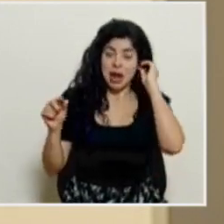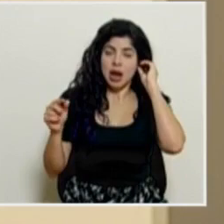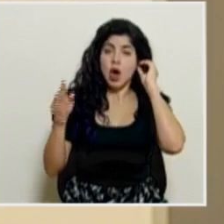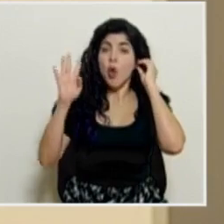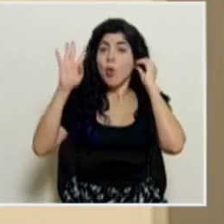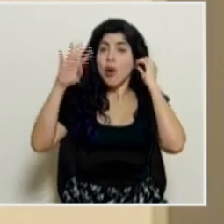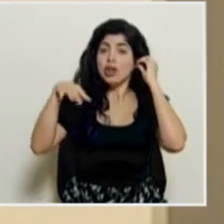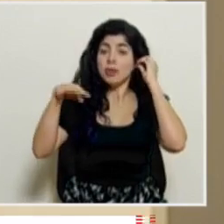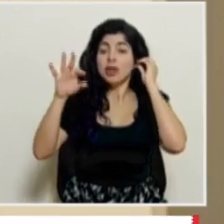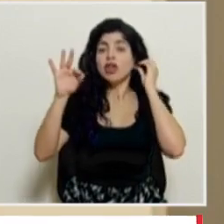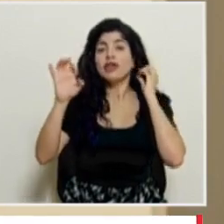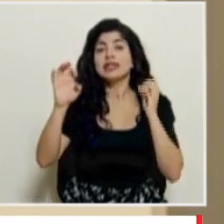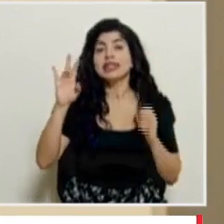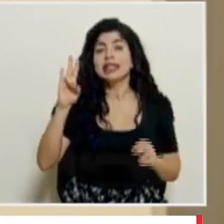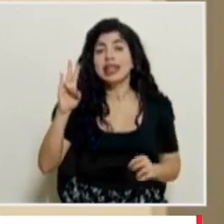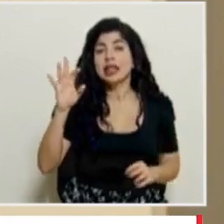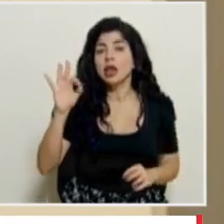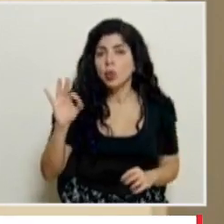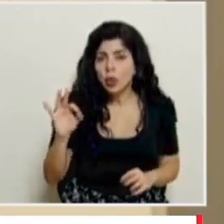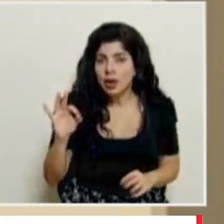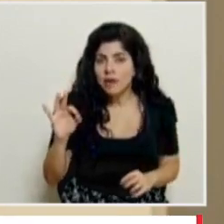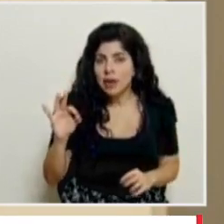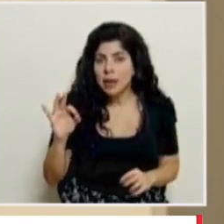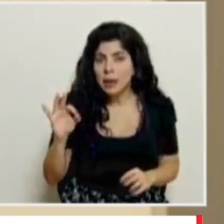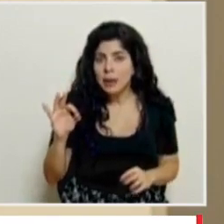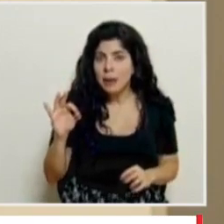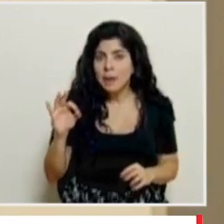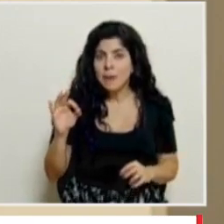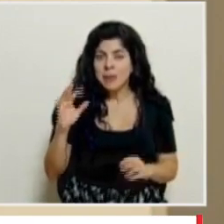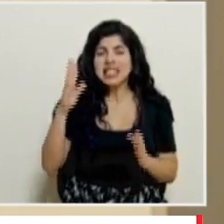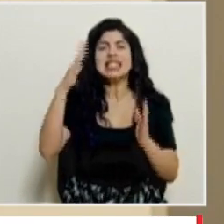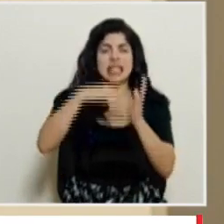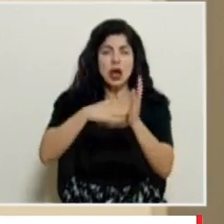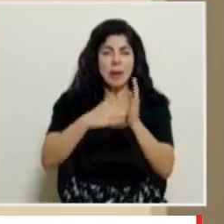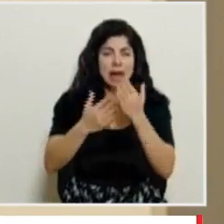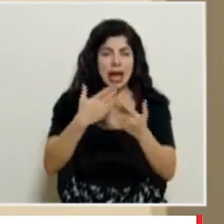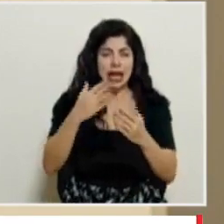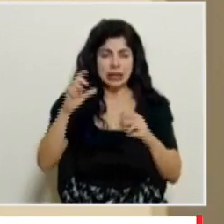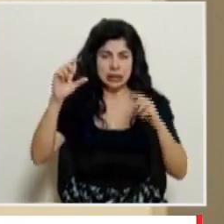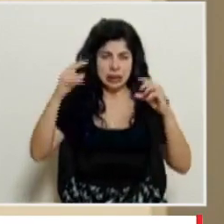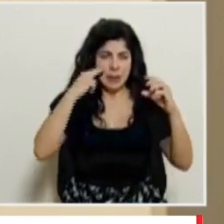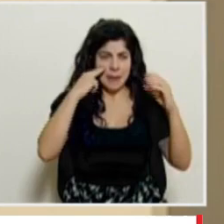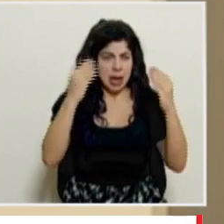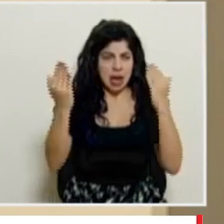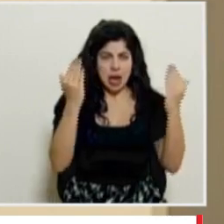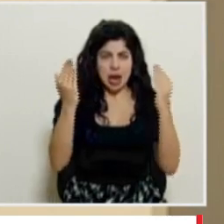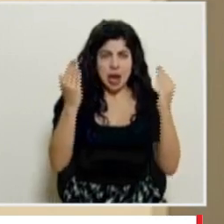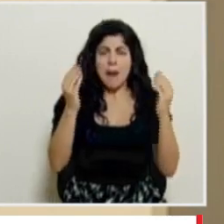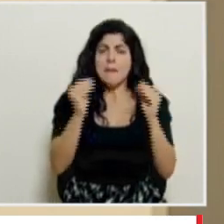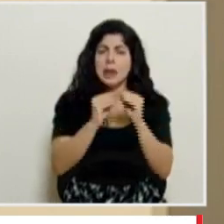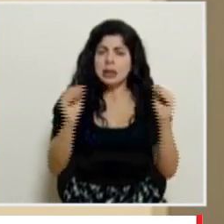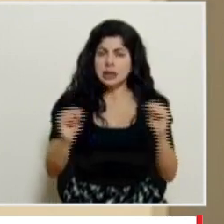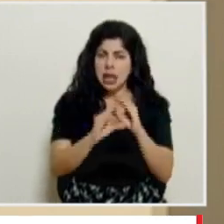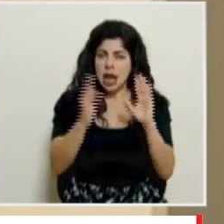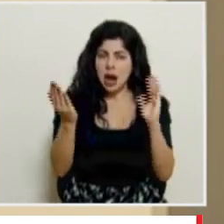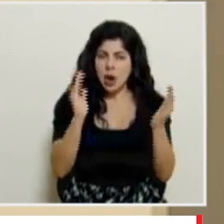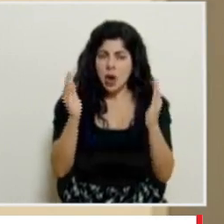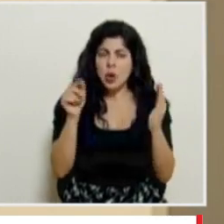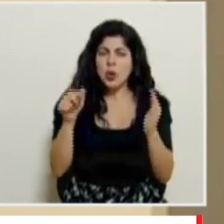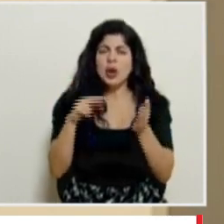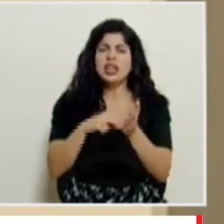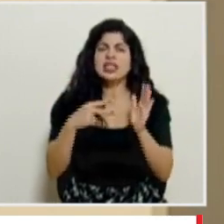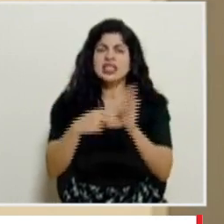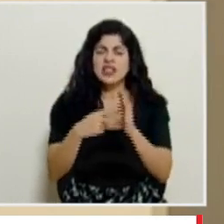registramos 4.979. Pónganle 5.000 casos para tener mayor claridad de lo que eso